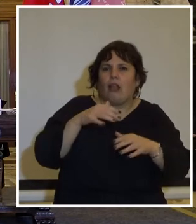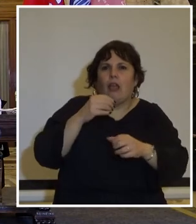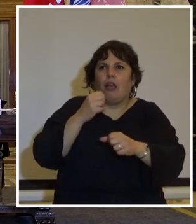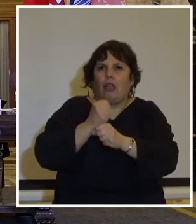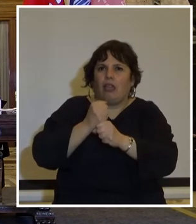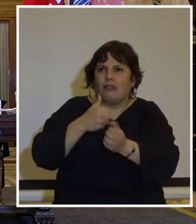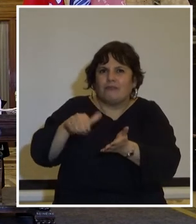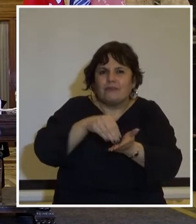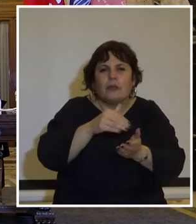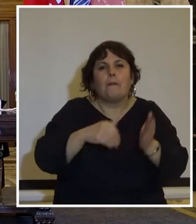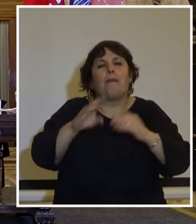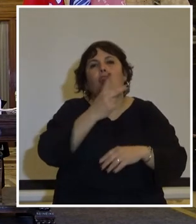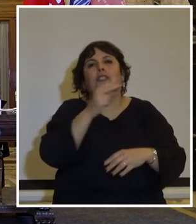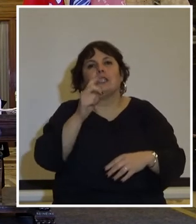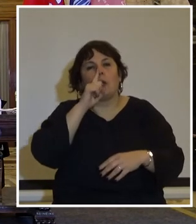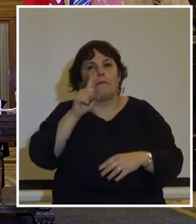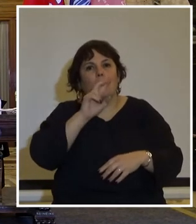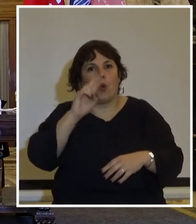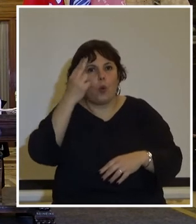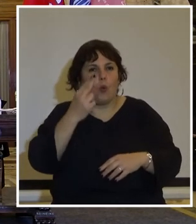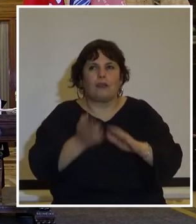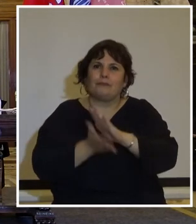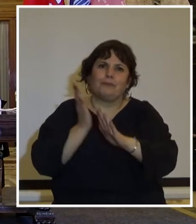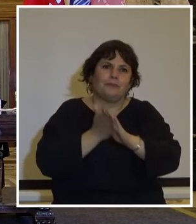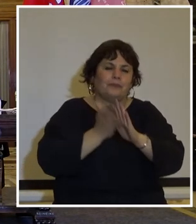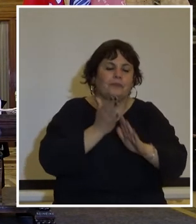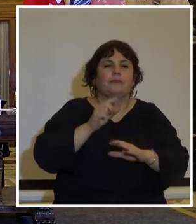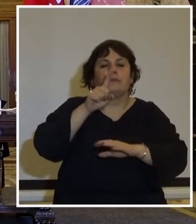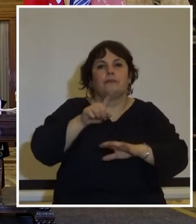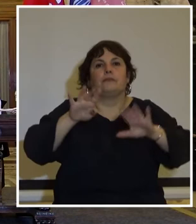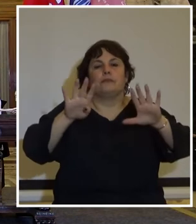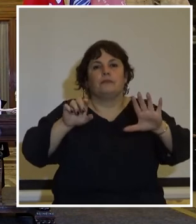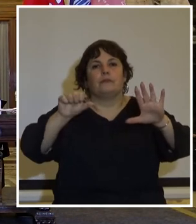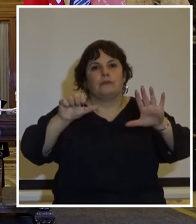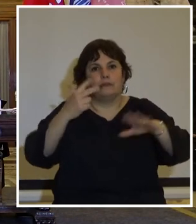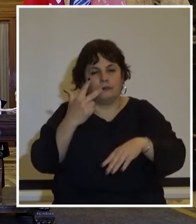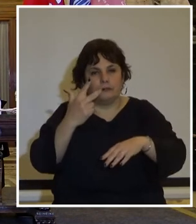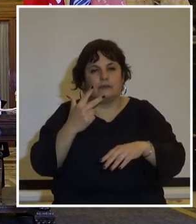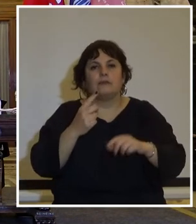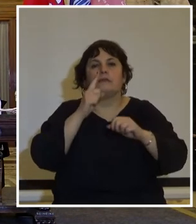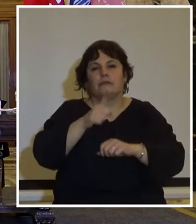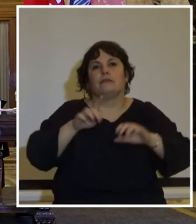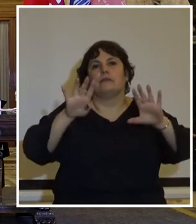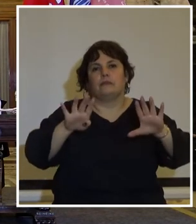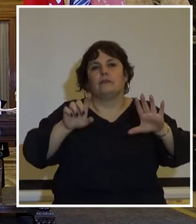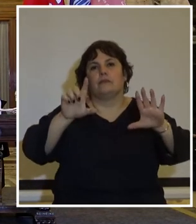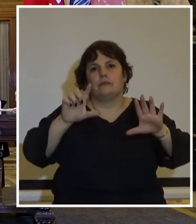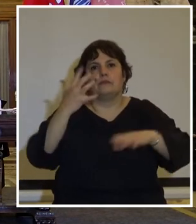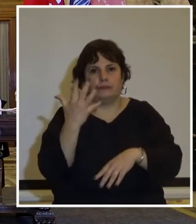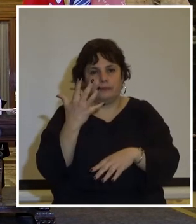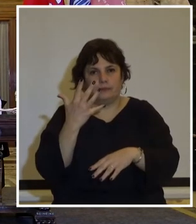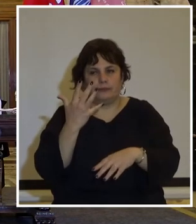más de 200.000 uruguayos exiliados entre los años 1963 y 1975